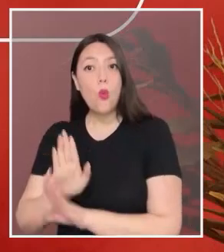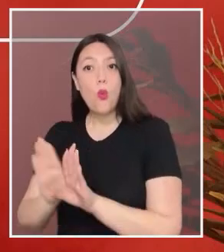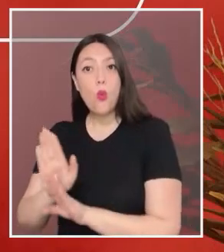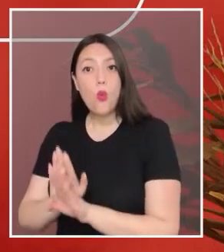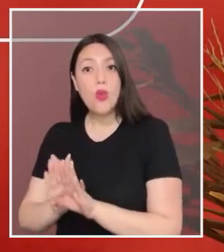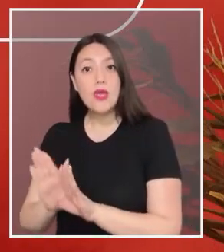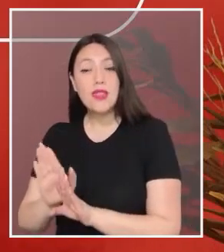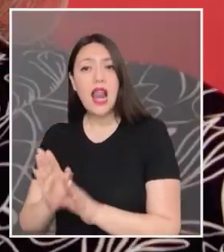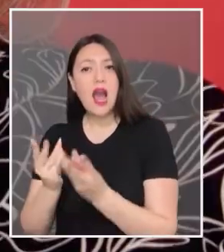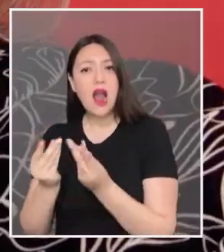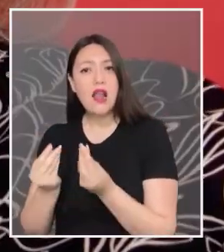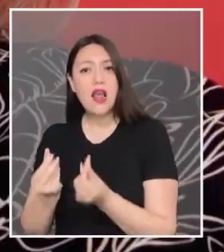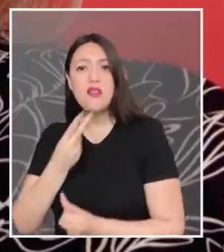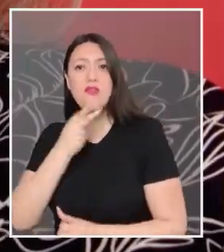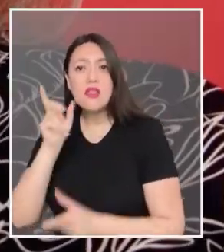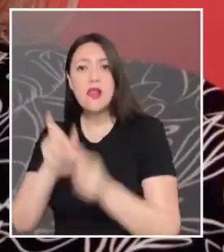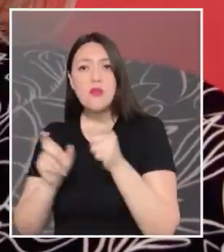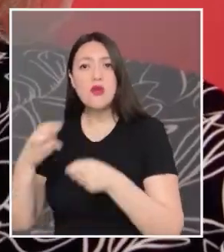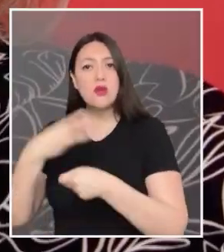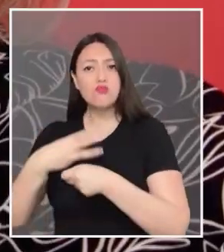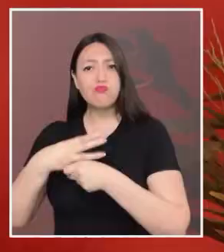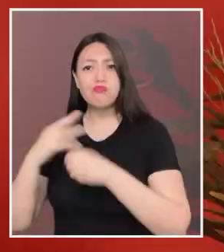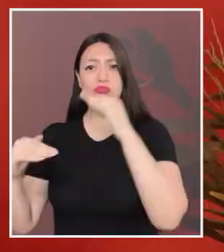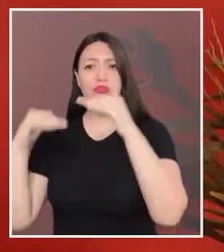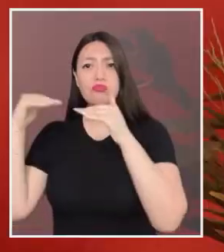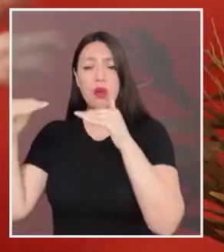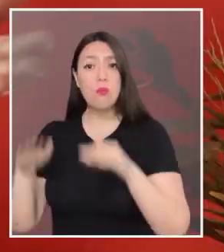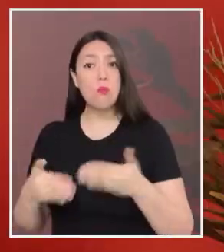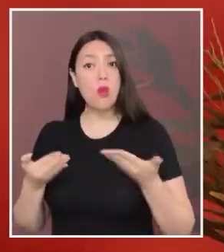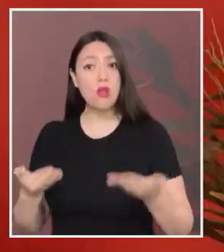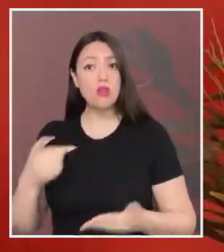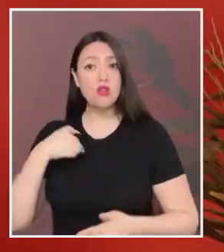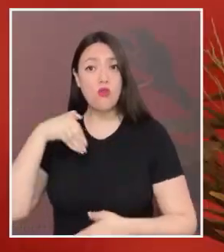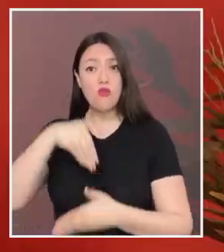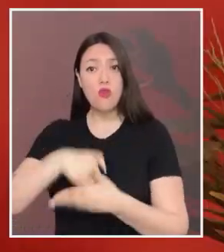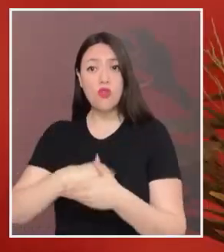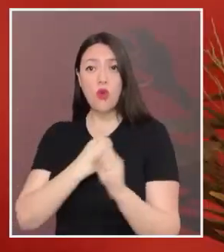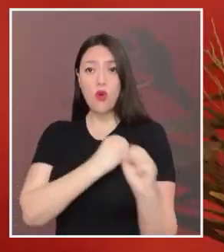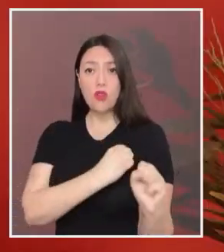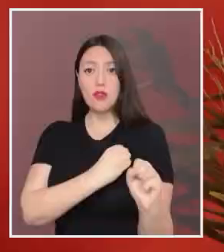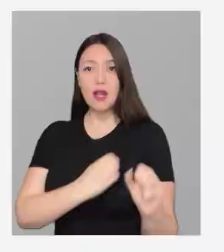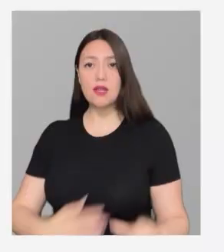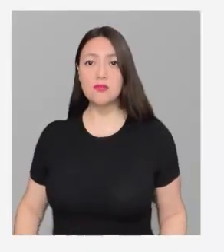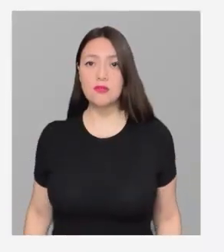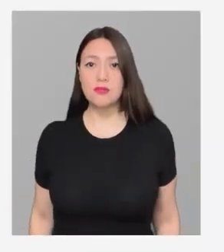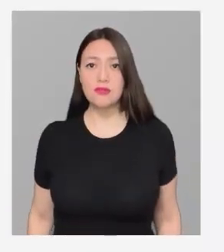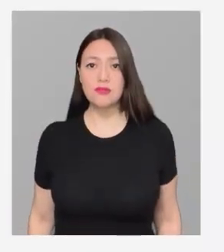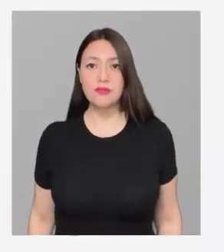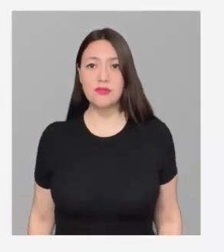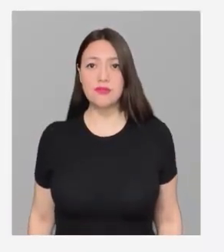calidad de vida de nosotros, las personas mayores. Por eso, yo voto en Contra.